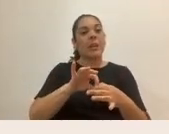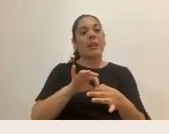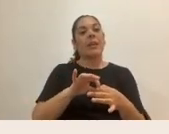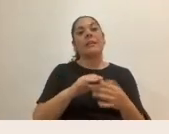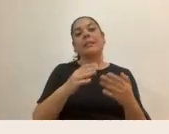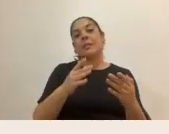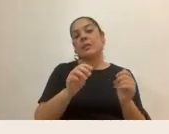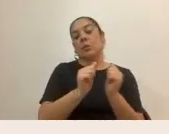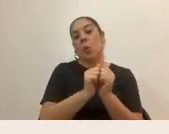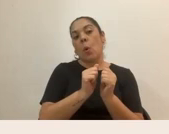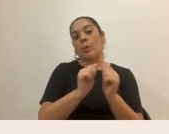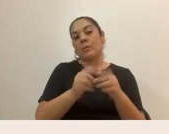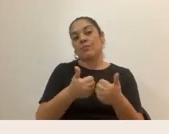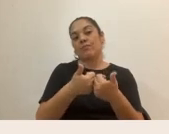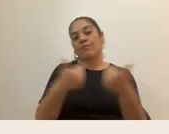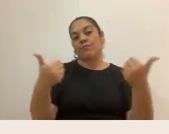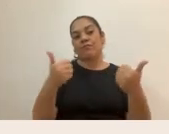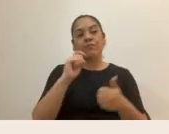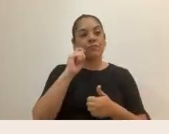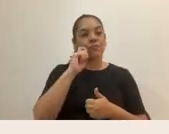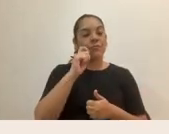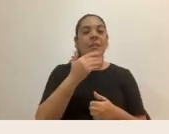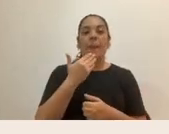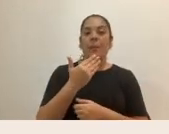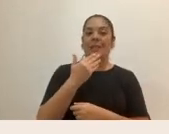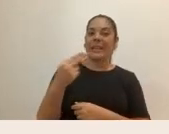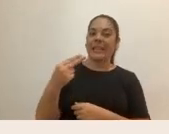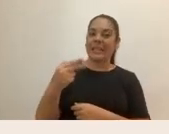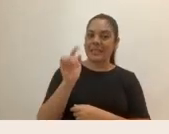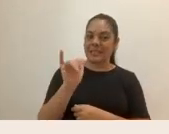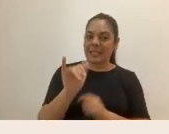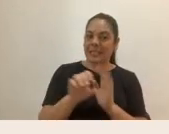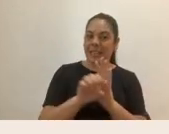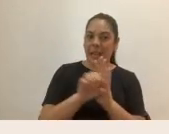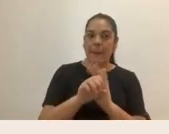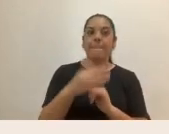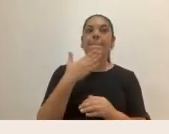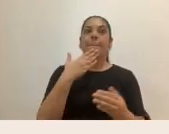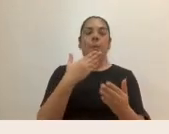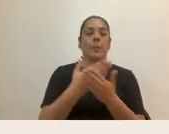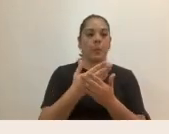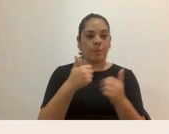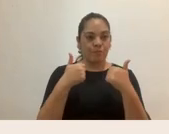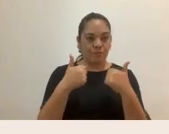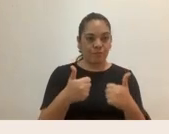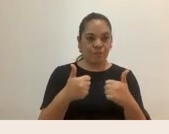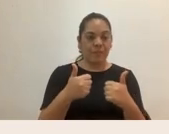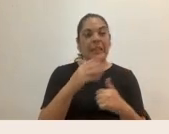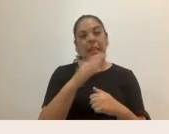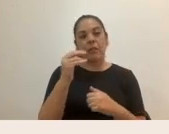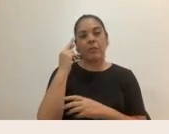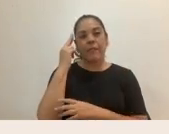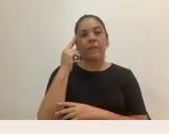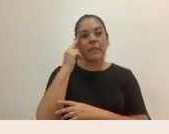sesgos de género. Muchas gracias por esa acotación, Héctor, porque me parece como muy válida y muy reflexiva